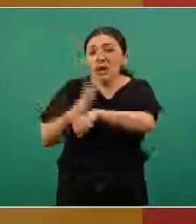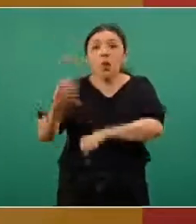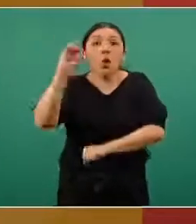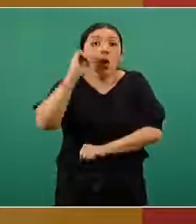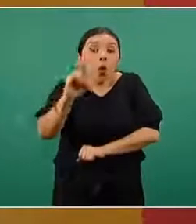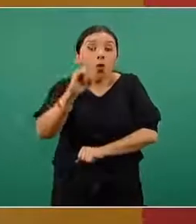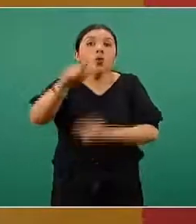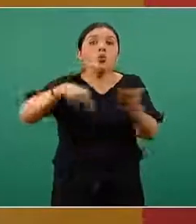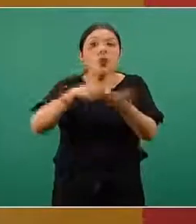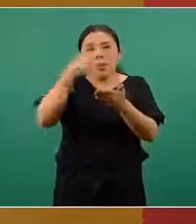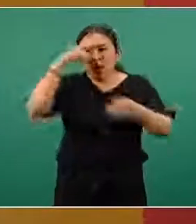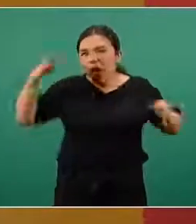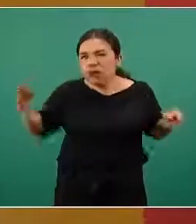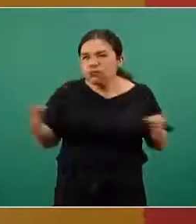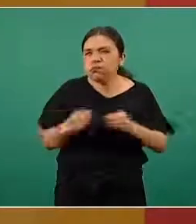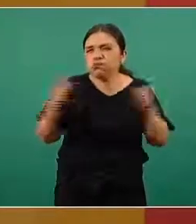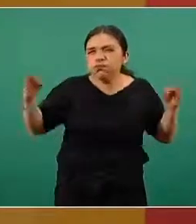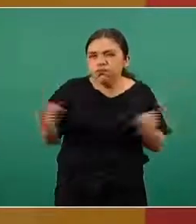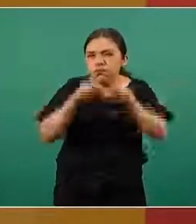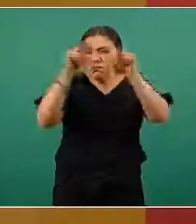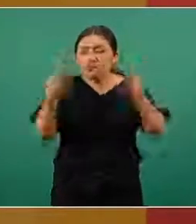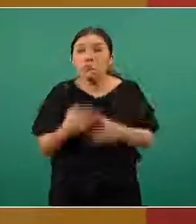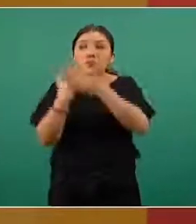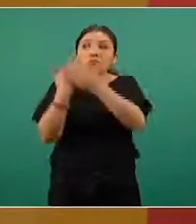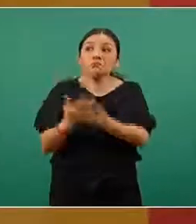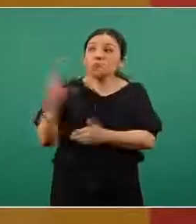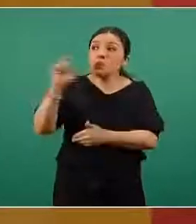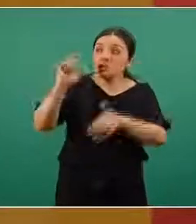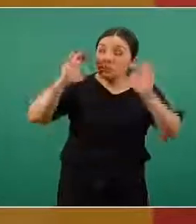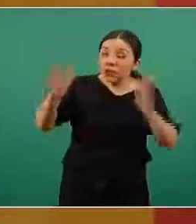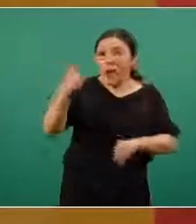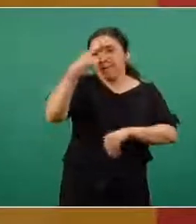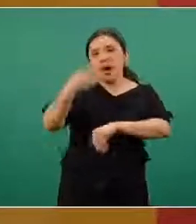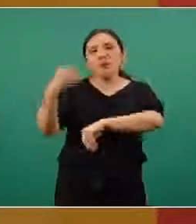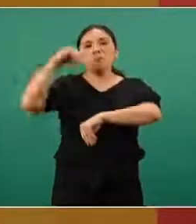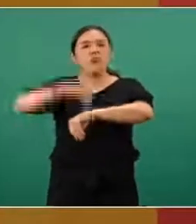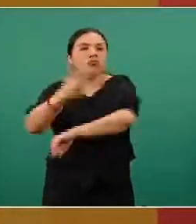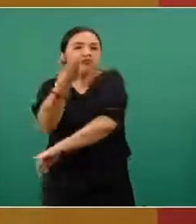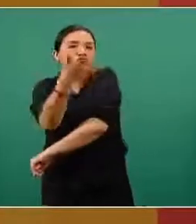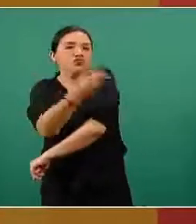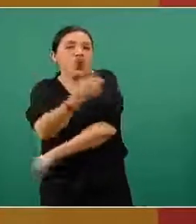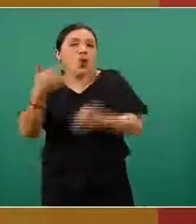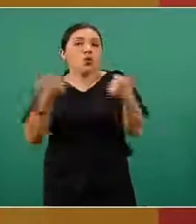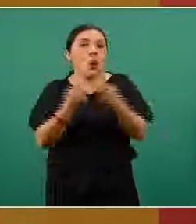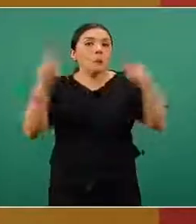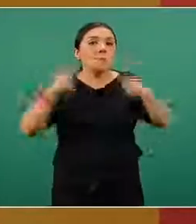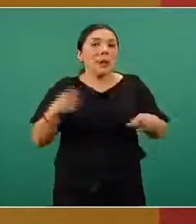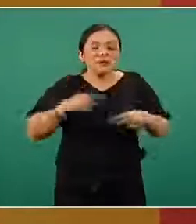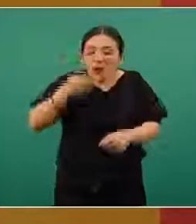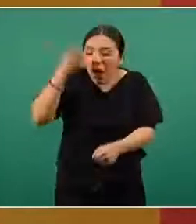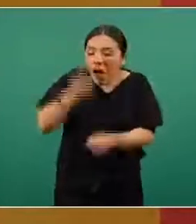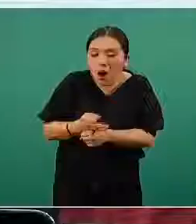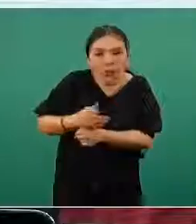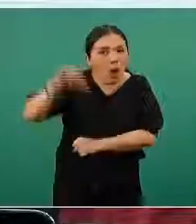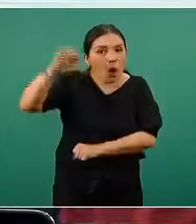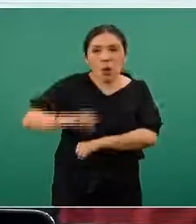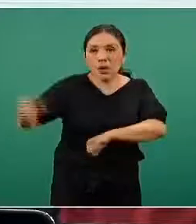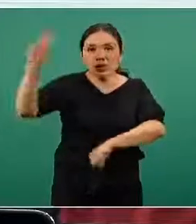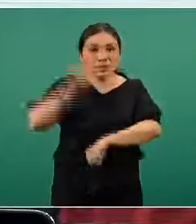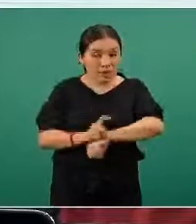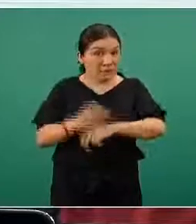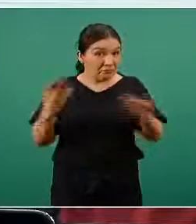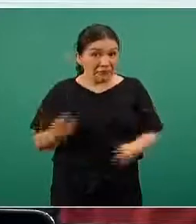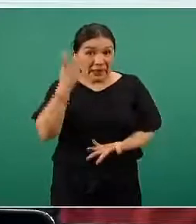en las unidades de refrigeración directamente esperando a que sean aplicadas en el brazo de una persona en este mismo momento.